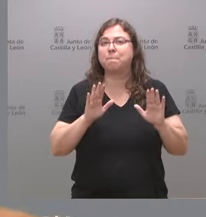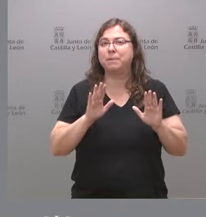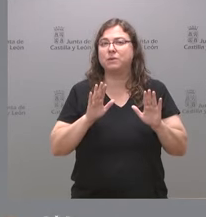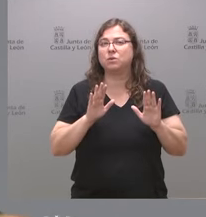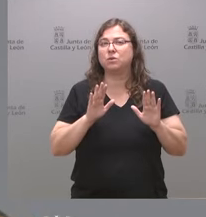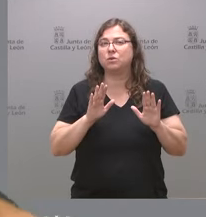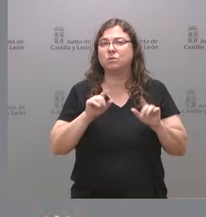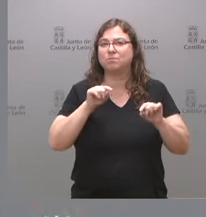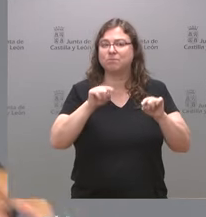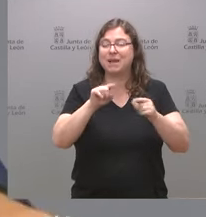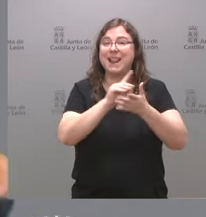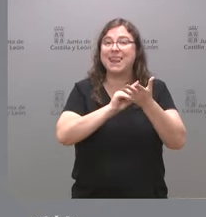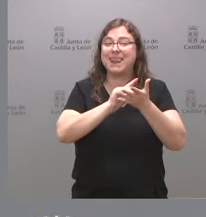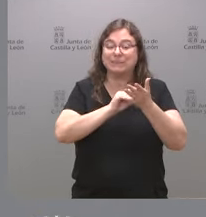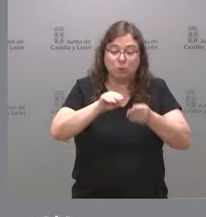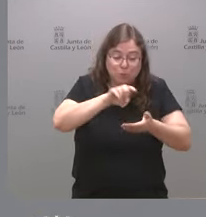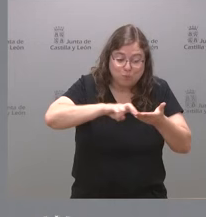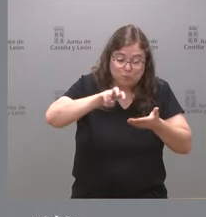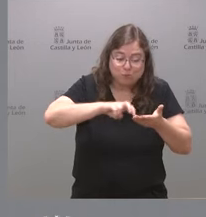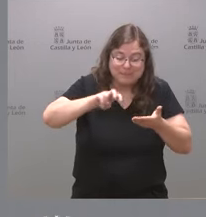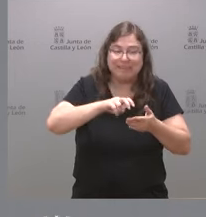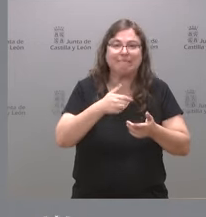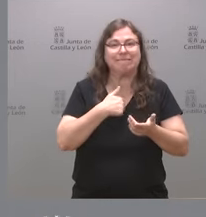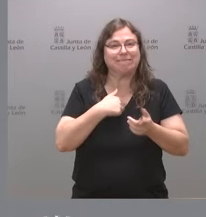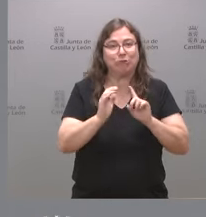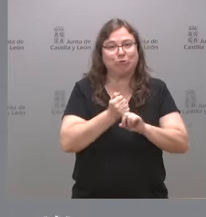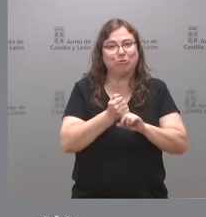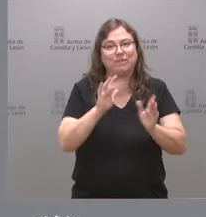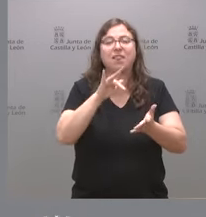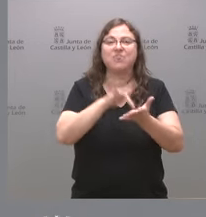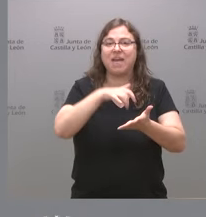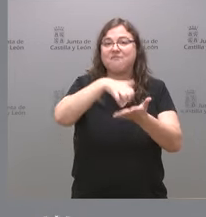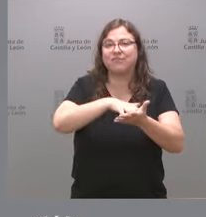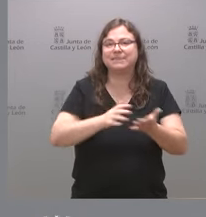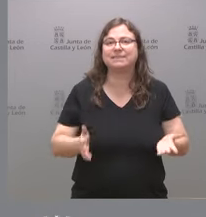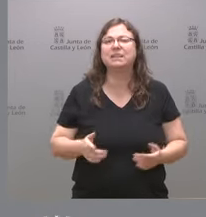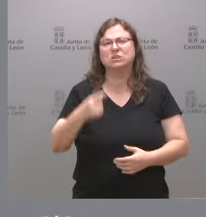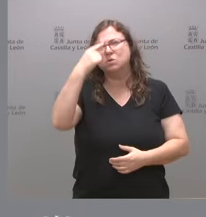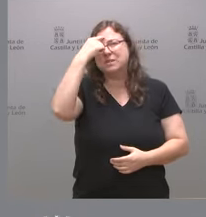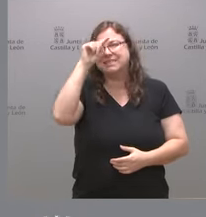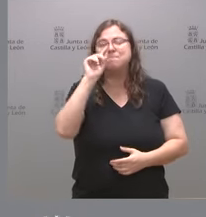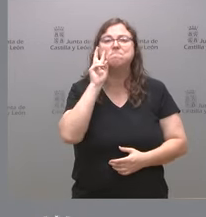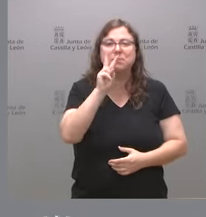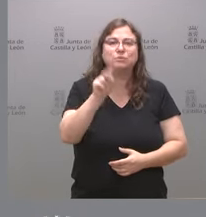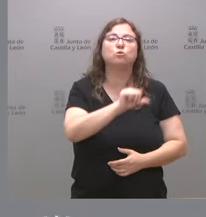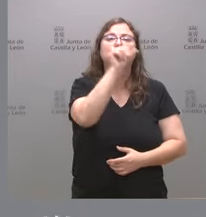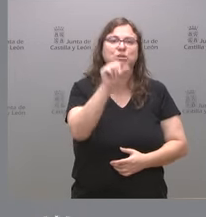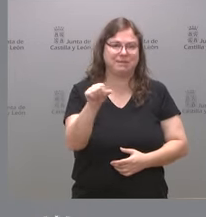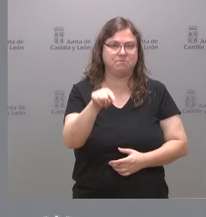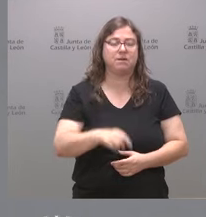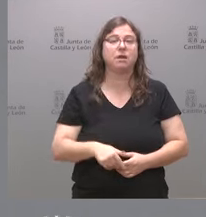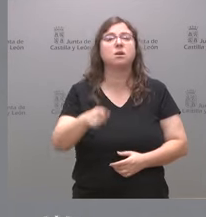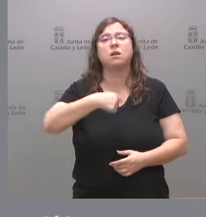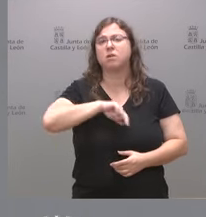pero este dato es que lo he buscado justo la documentación que tenía pero no lo he podido encontrar el día de la fecha pero sé que he visto que sería la próxima semana. Nosotros seguimos